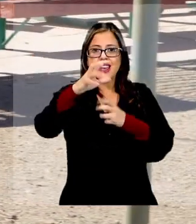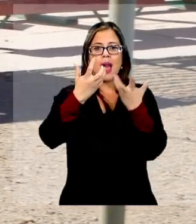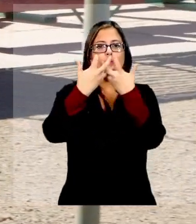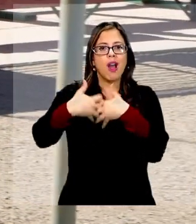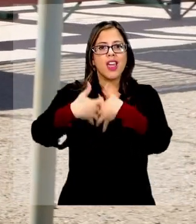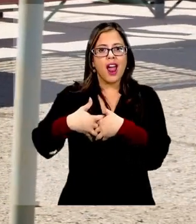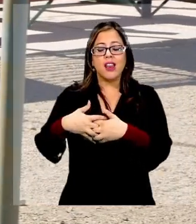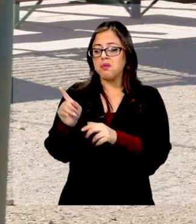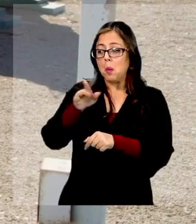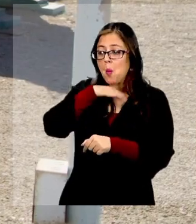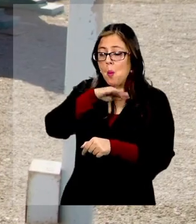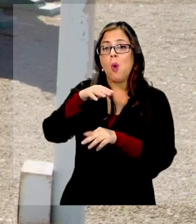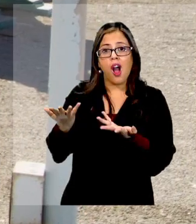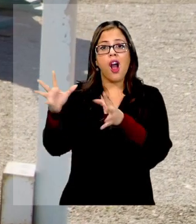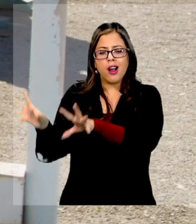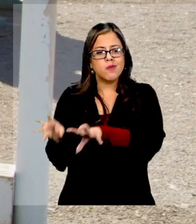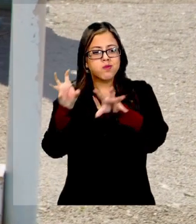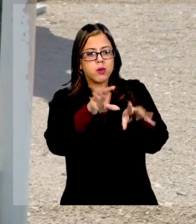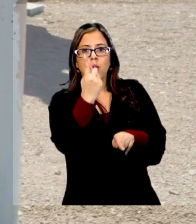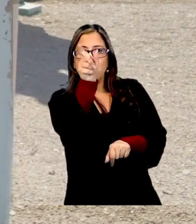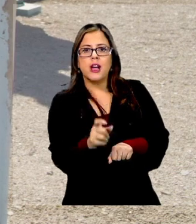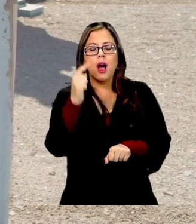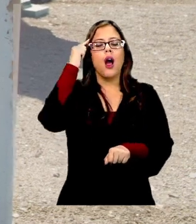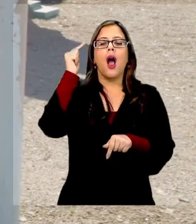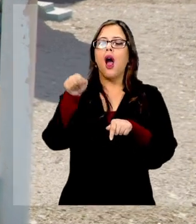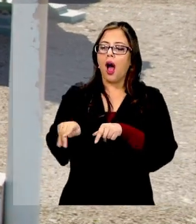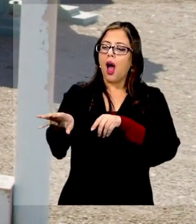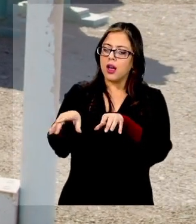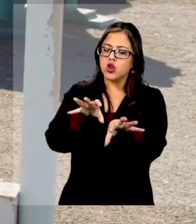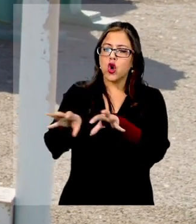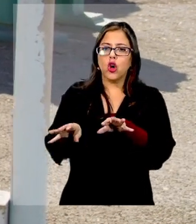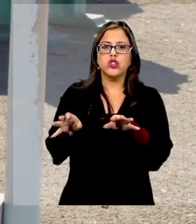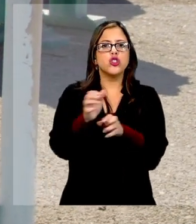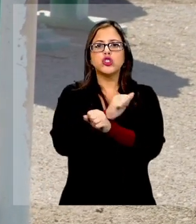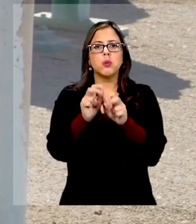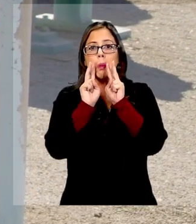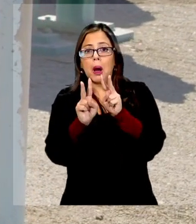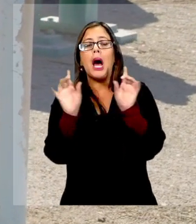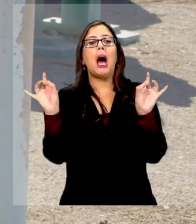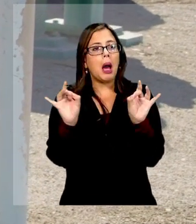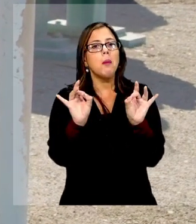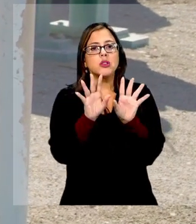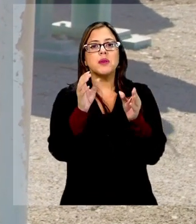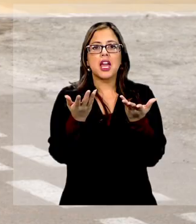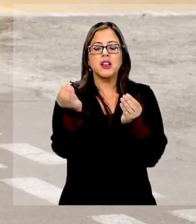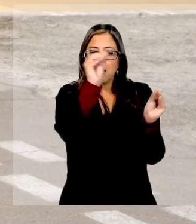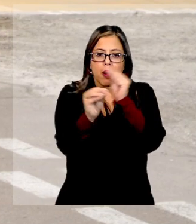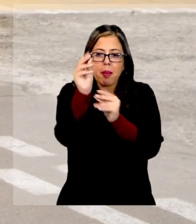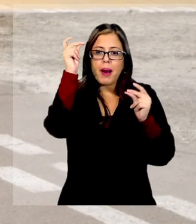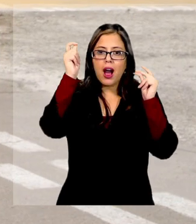maquinaria, que estaba en desuso. Por lo tanto, alguien pensó que este material no se podía ver y se podían crear estas figuras.